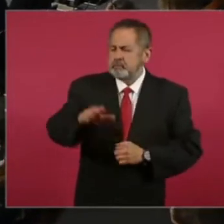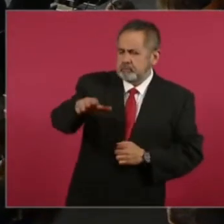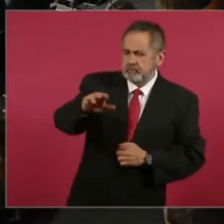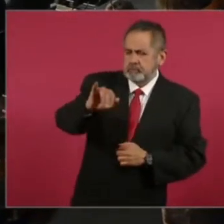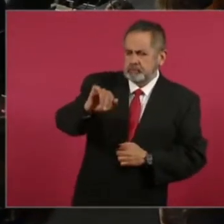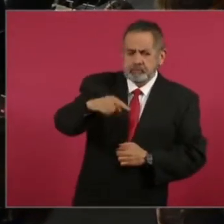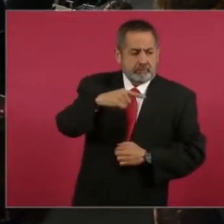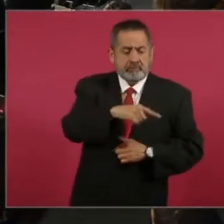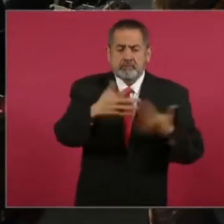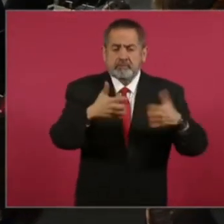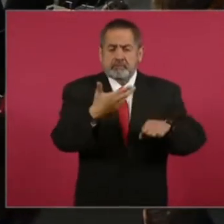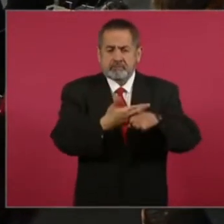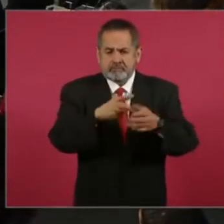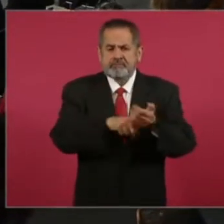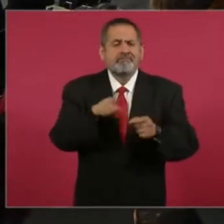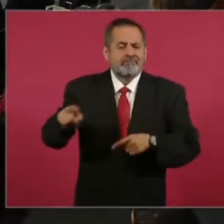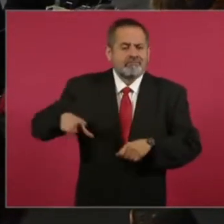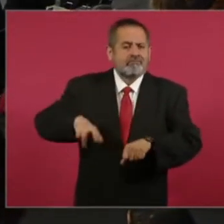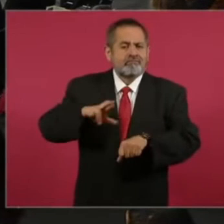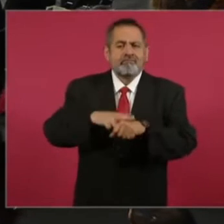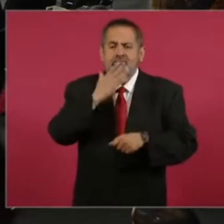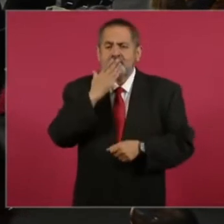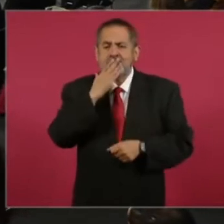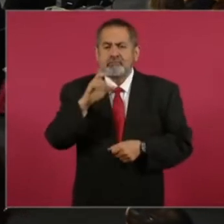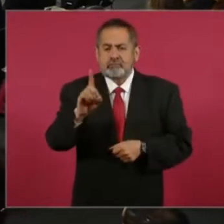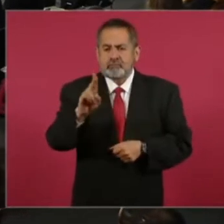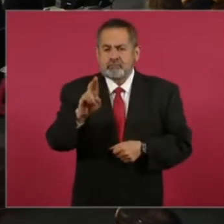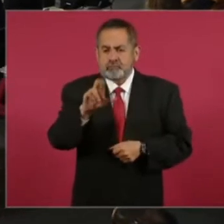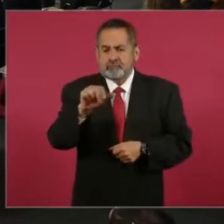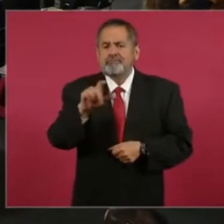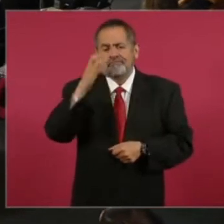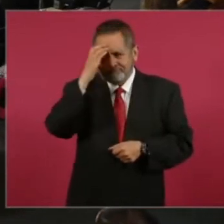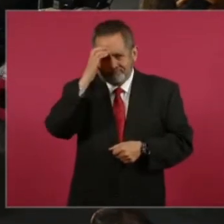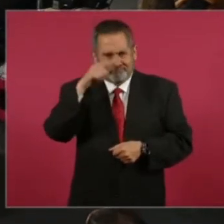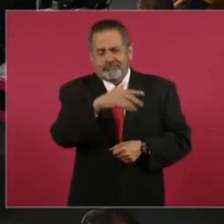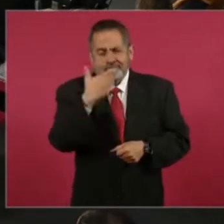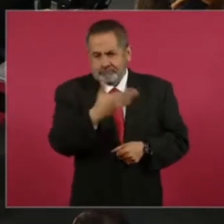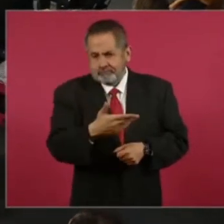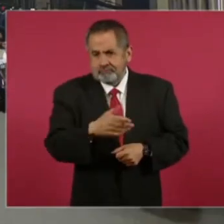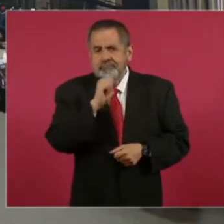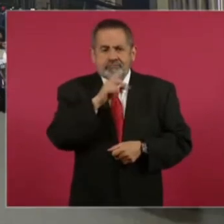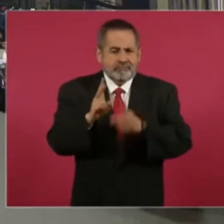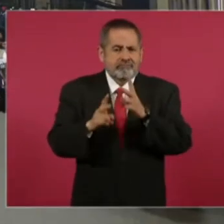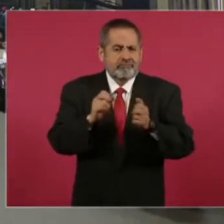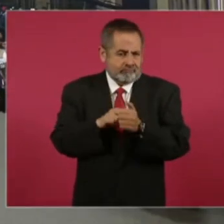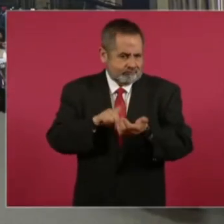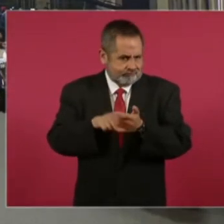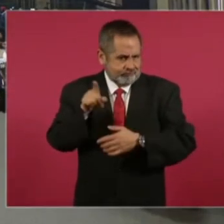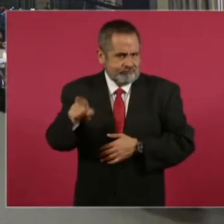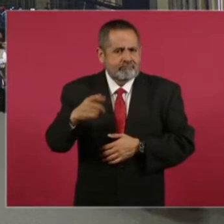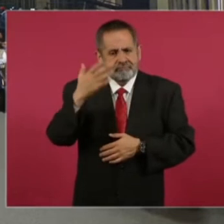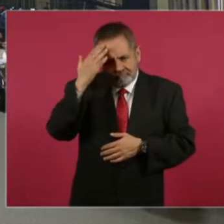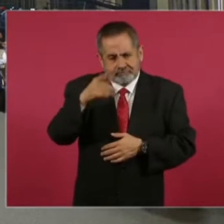los conoce muy bien el gobernador de Sonora Alfonso Durazo también podrían hablar con él para